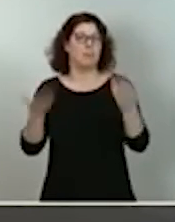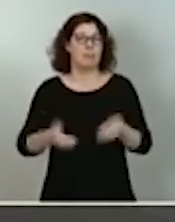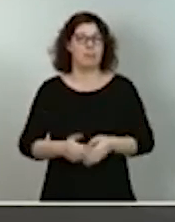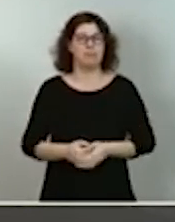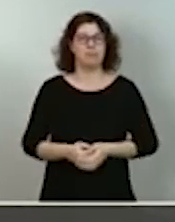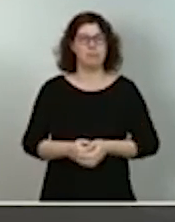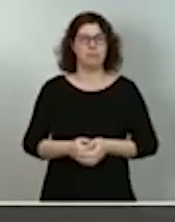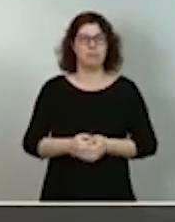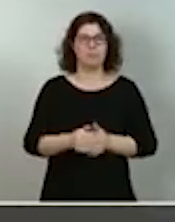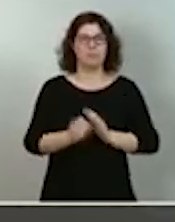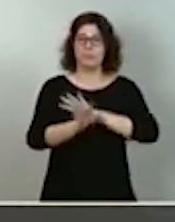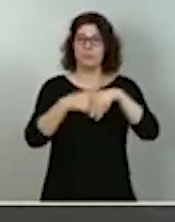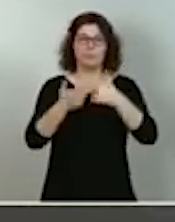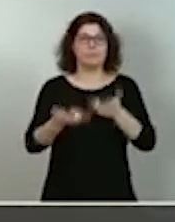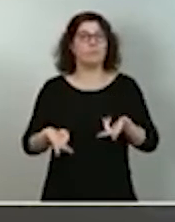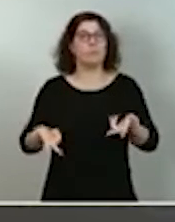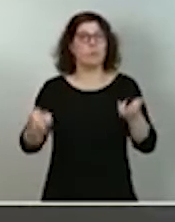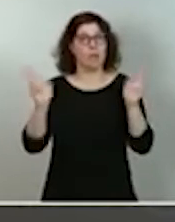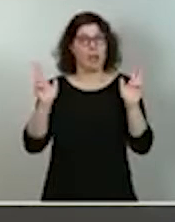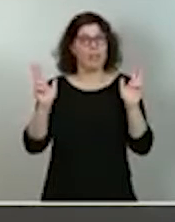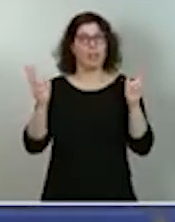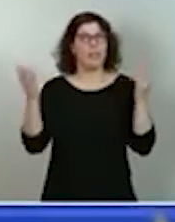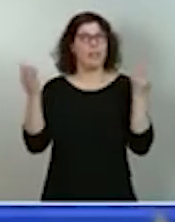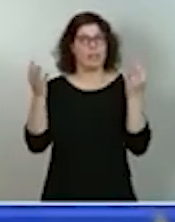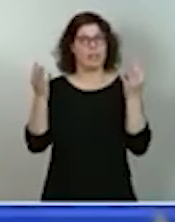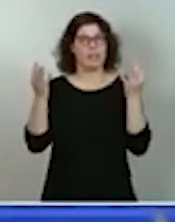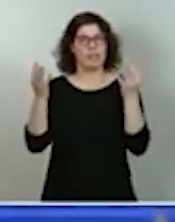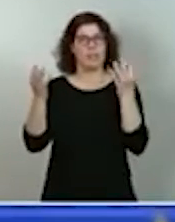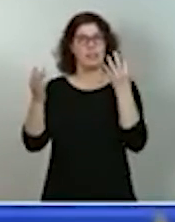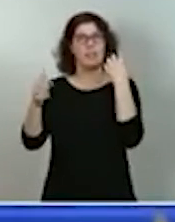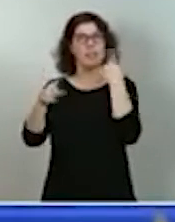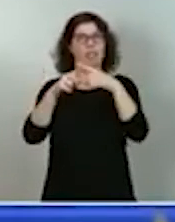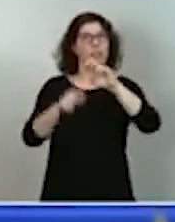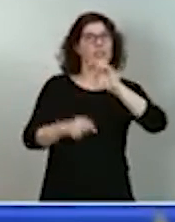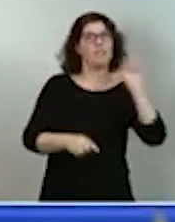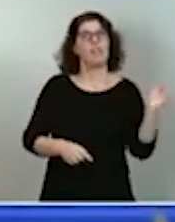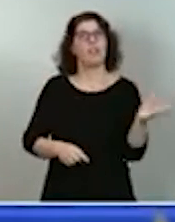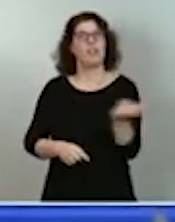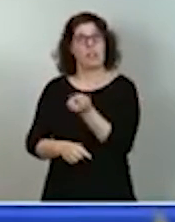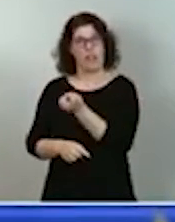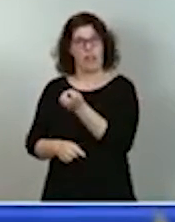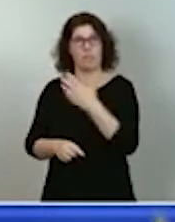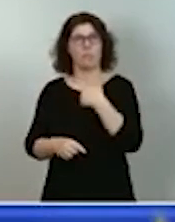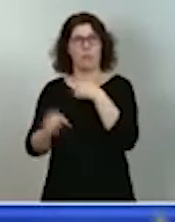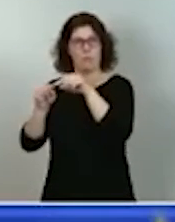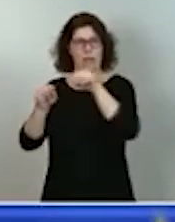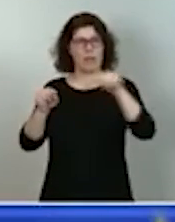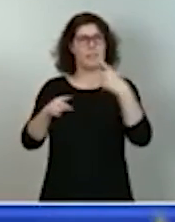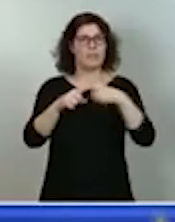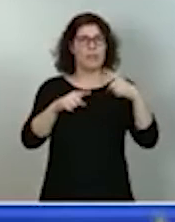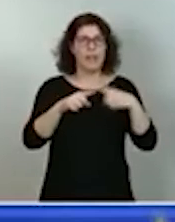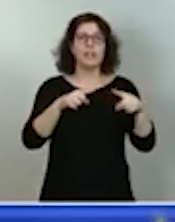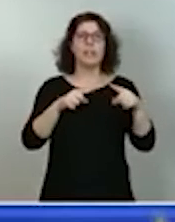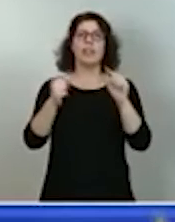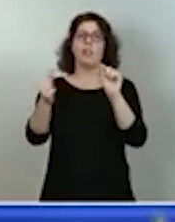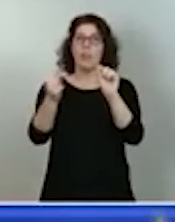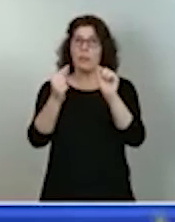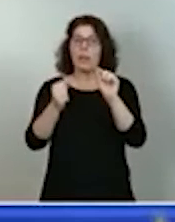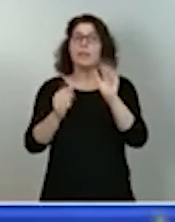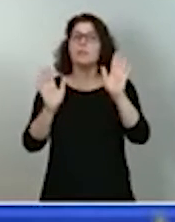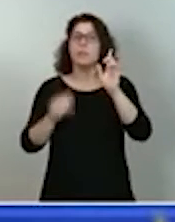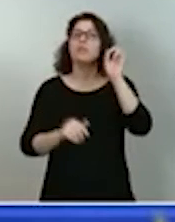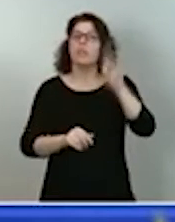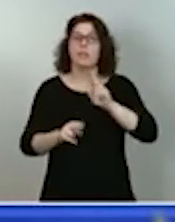es divergencia, diversidad de posiciones, confrontación, pero es también cooperación,